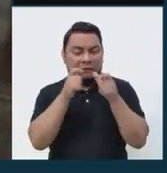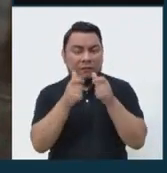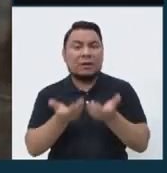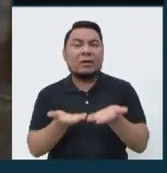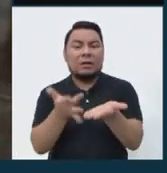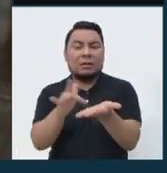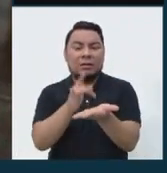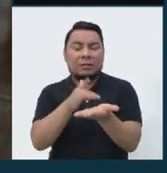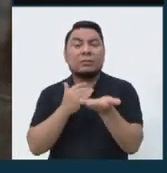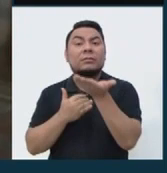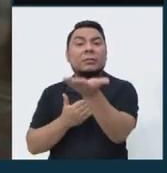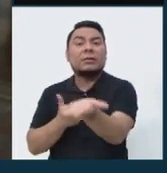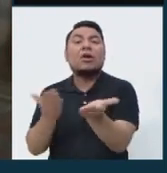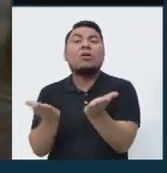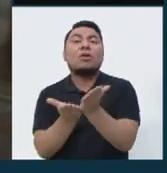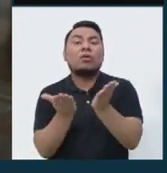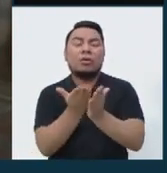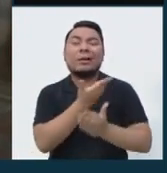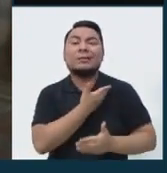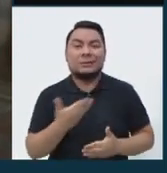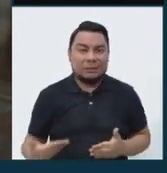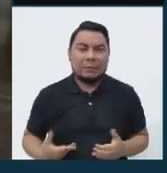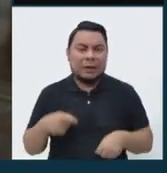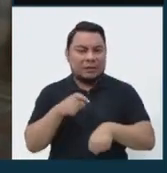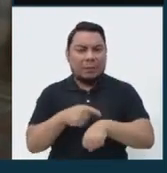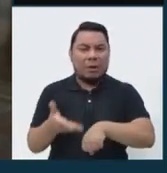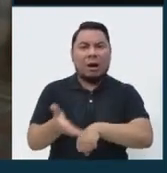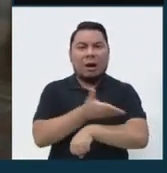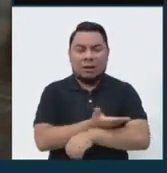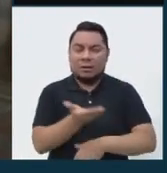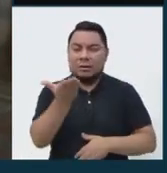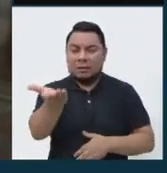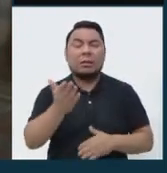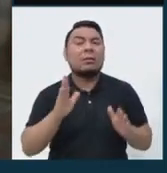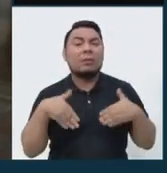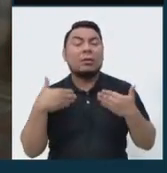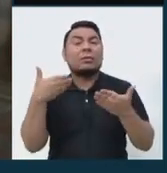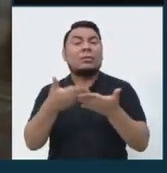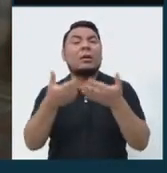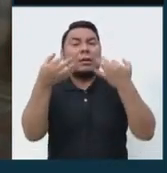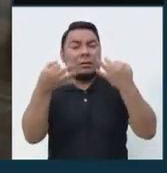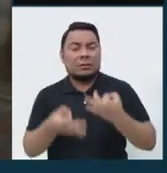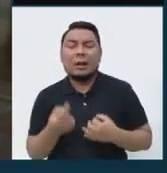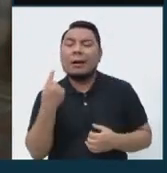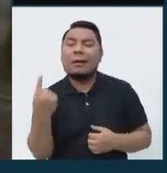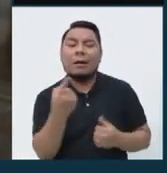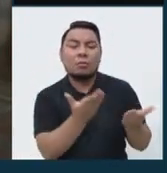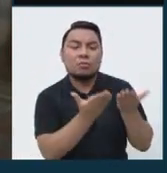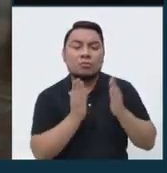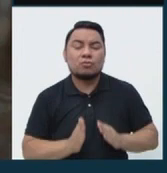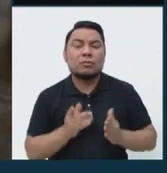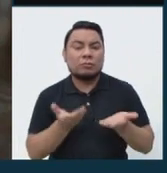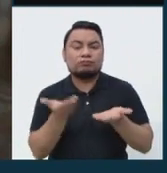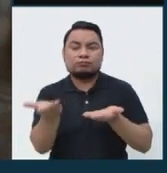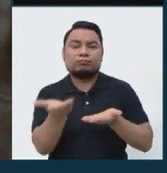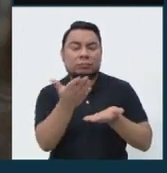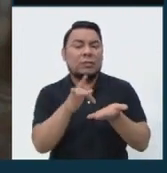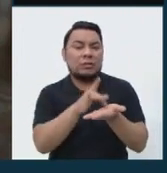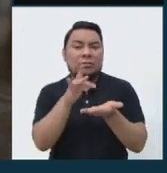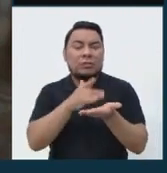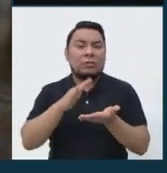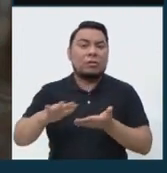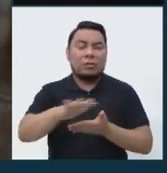a los colegios estatales a tiempo y de manera que pueda llegar correctamente a cada alumno del sistema público